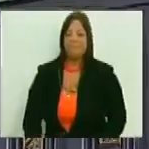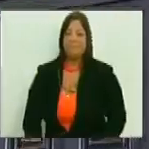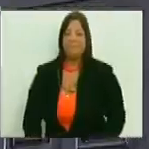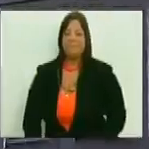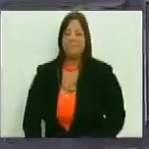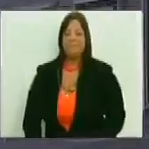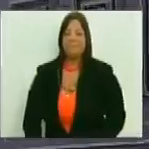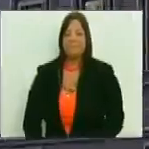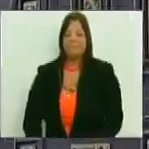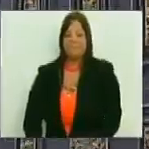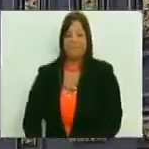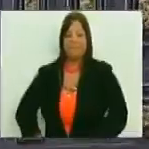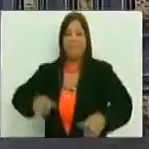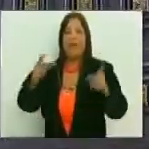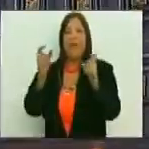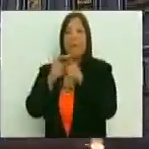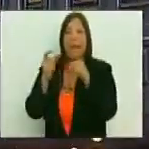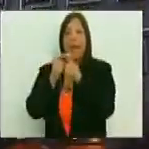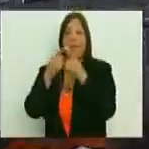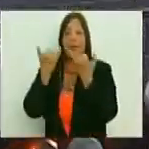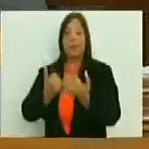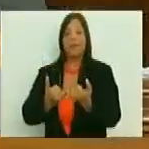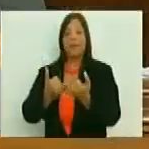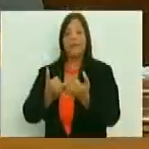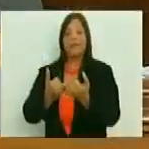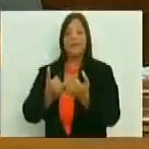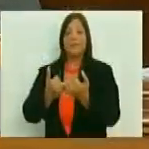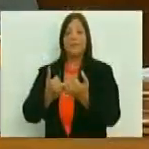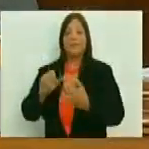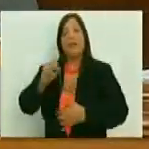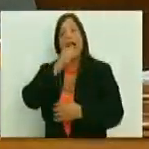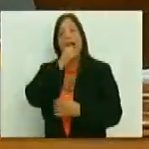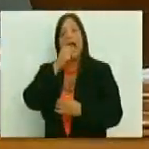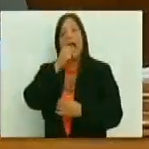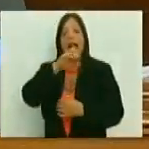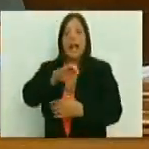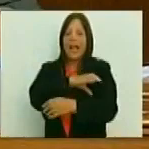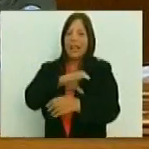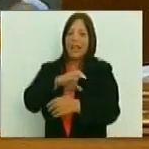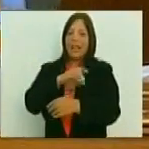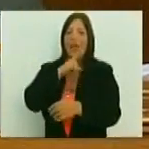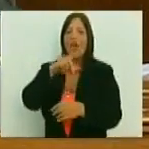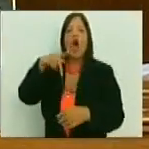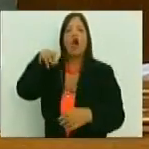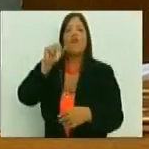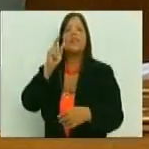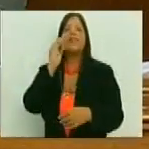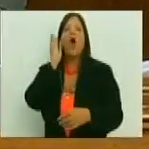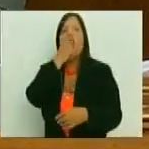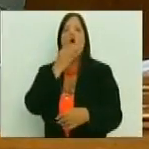Bueno, tiene la palabra la cantante Robexa González.